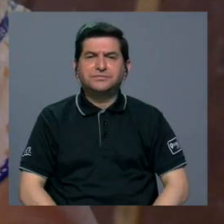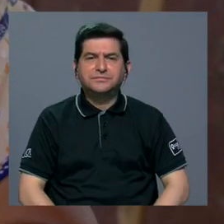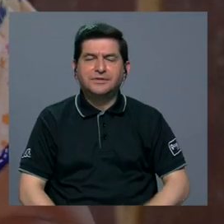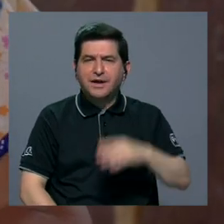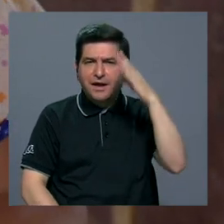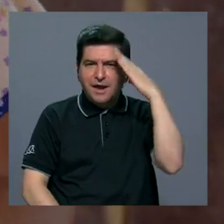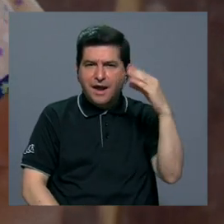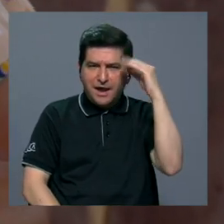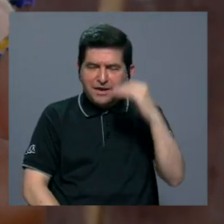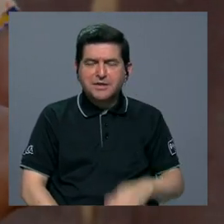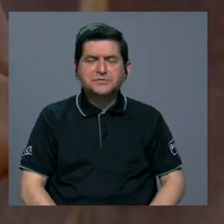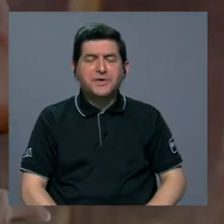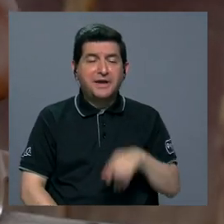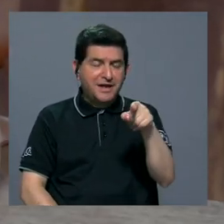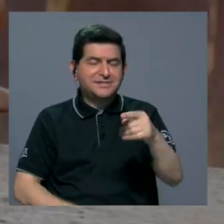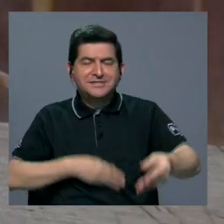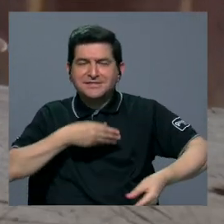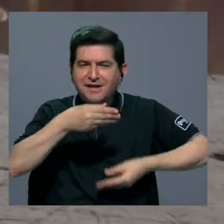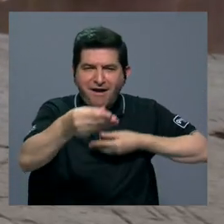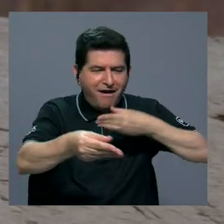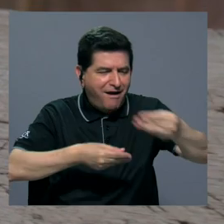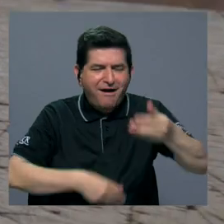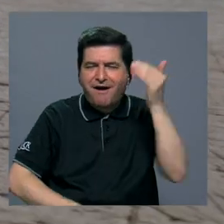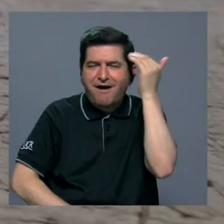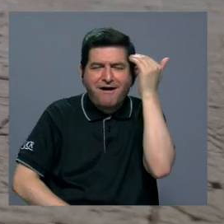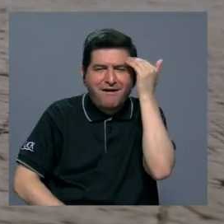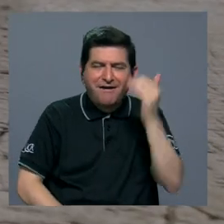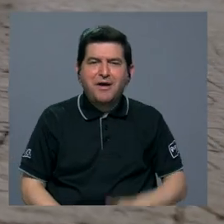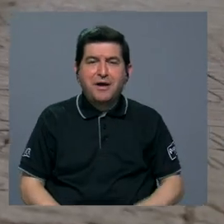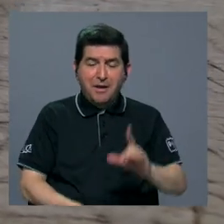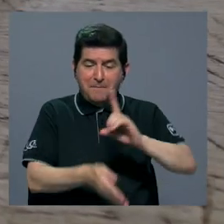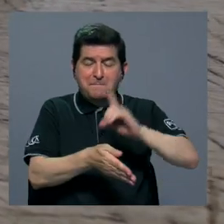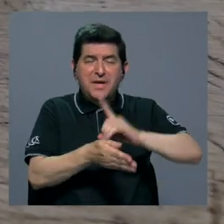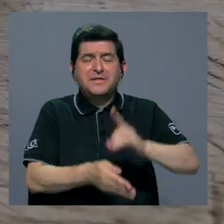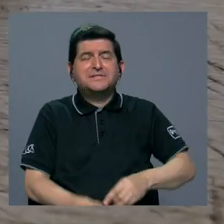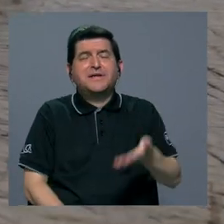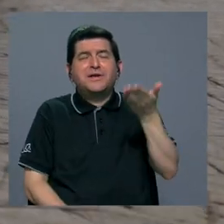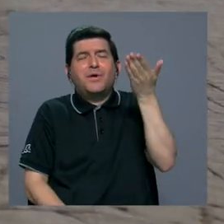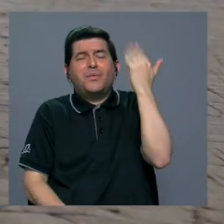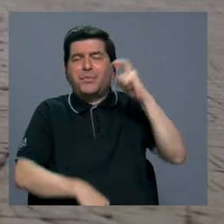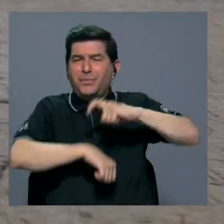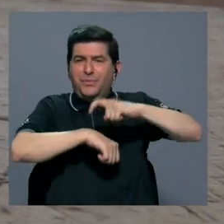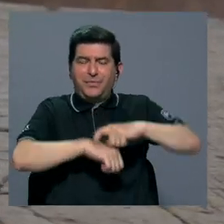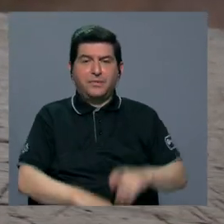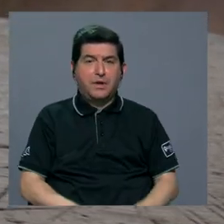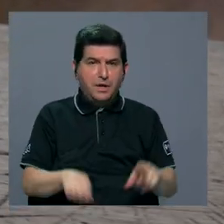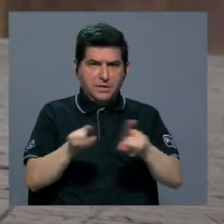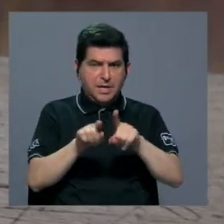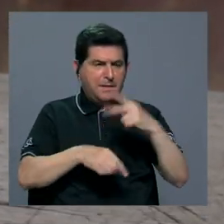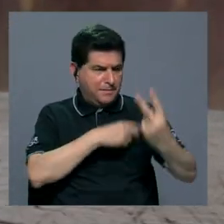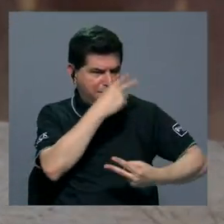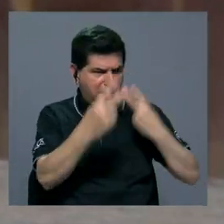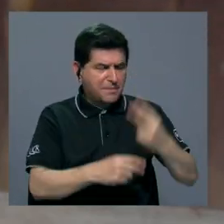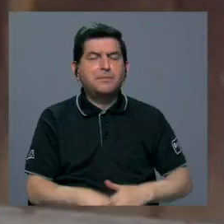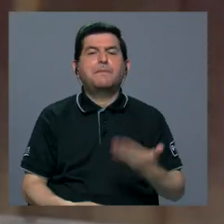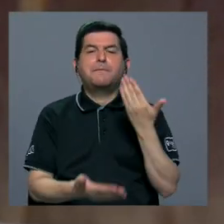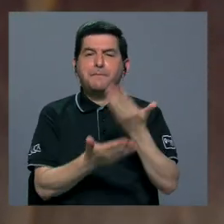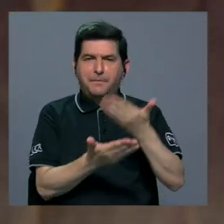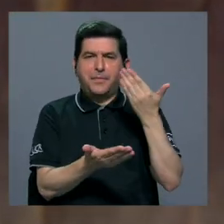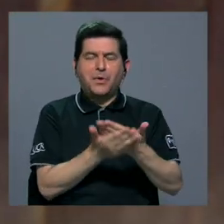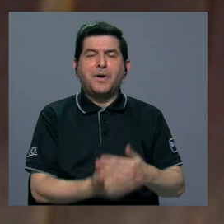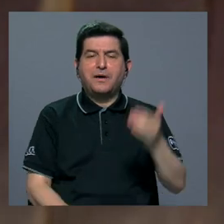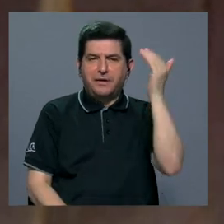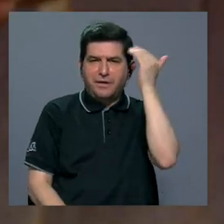En la experiencia reinó el intercambio de conocimientos sobre medicina ancestral. Además, con estas visitas se ha